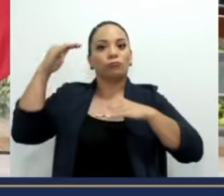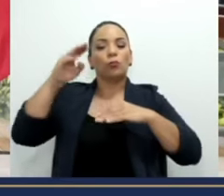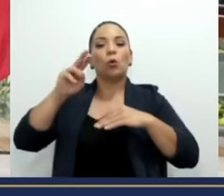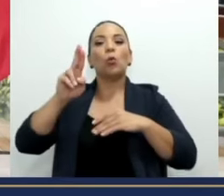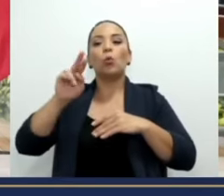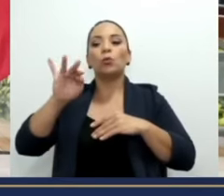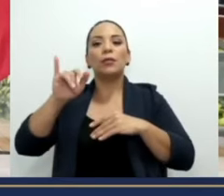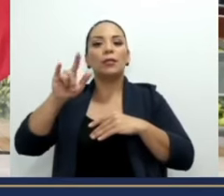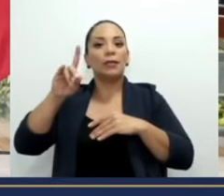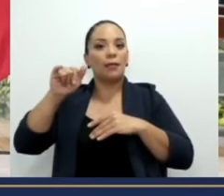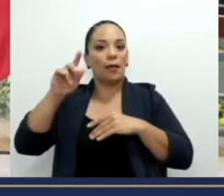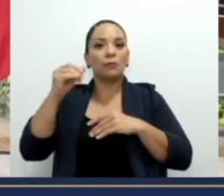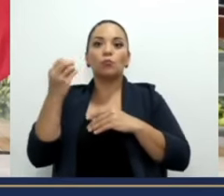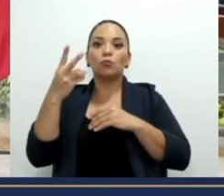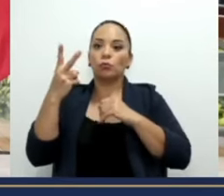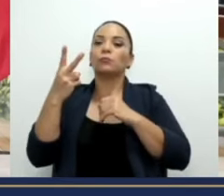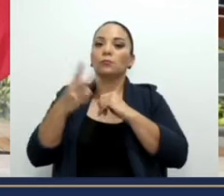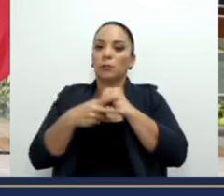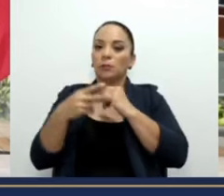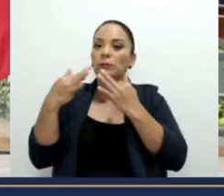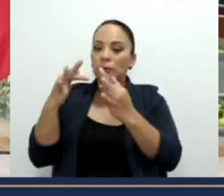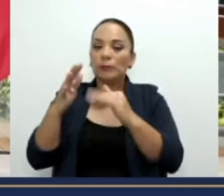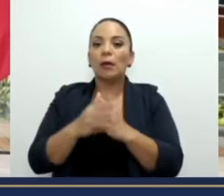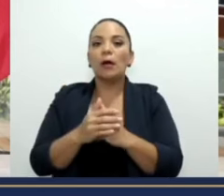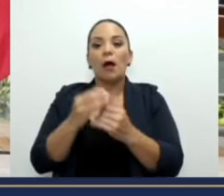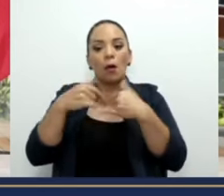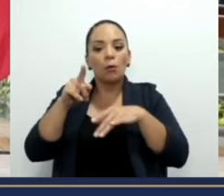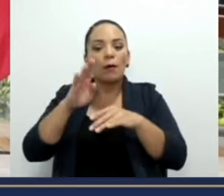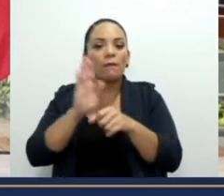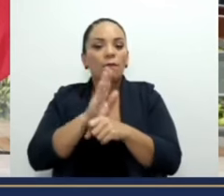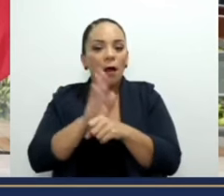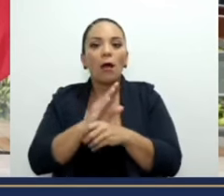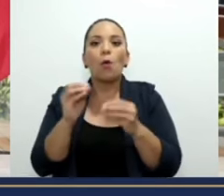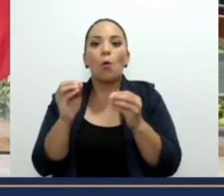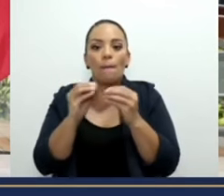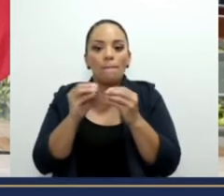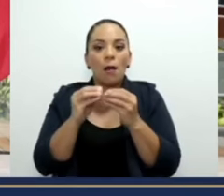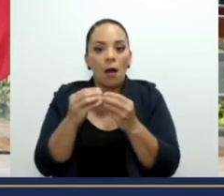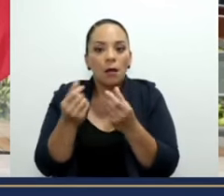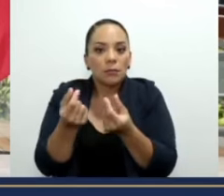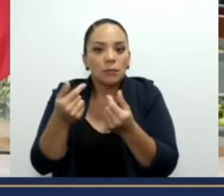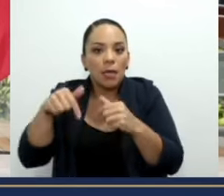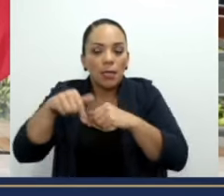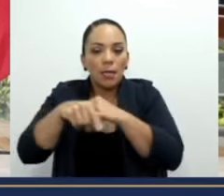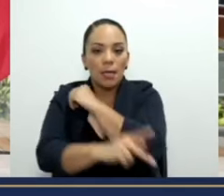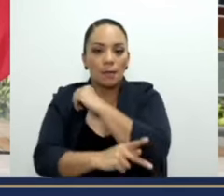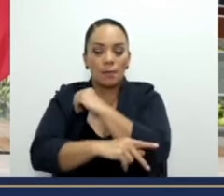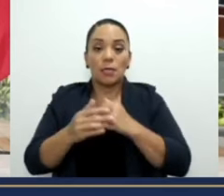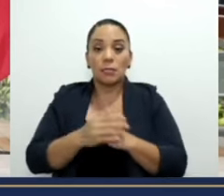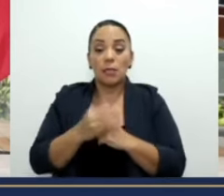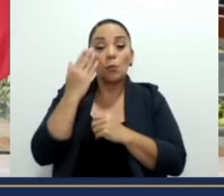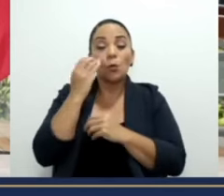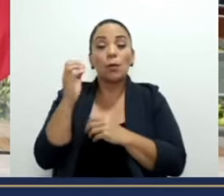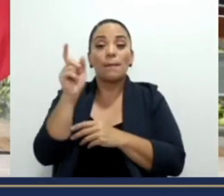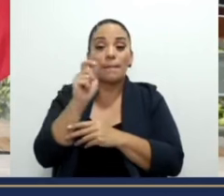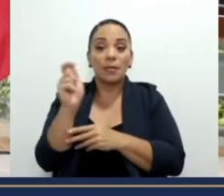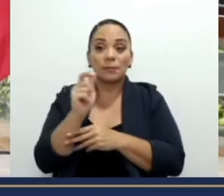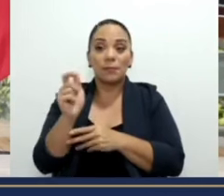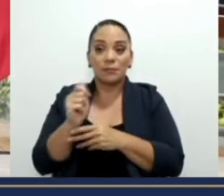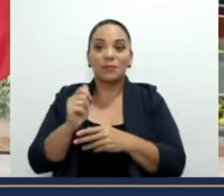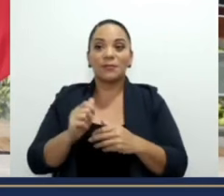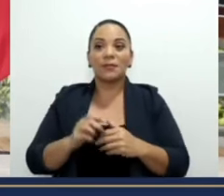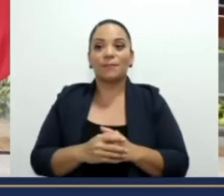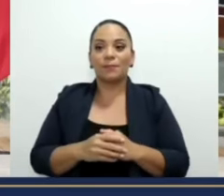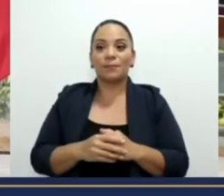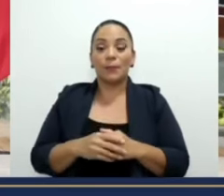trataron, ¿verdad? A pesar de que es el banco más capitalizado del país, porque cada mes uno, no,